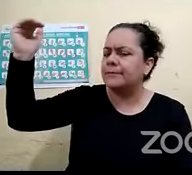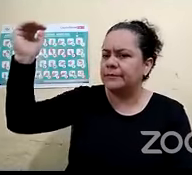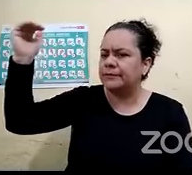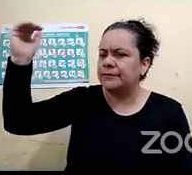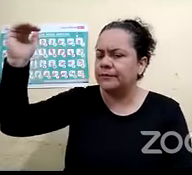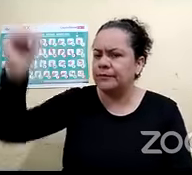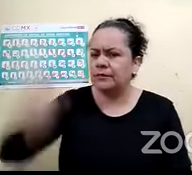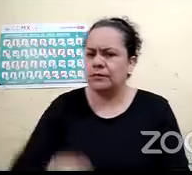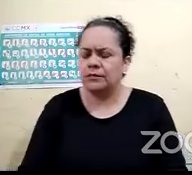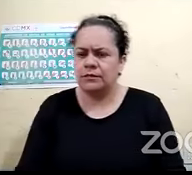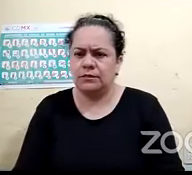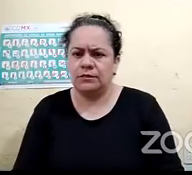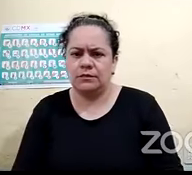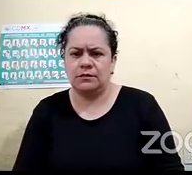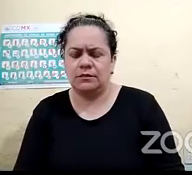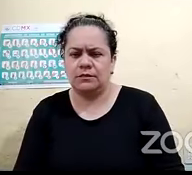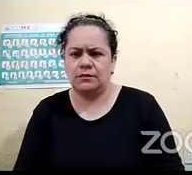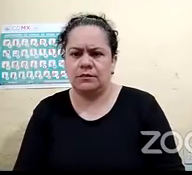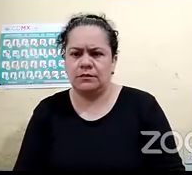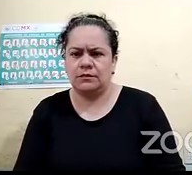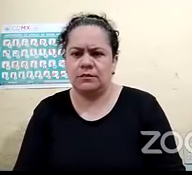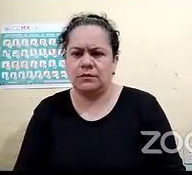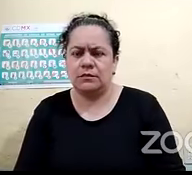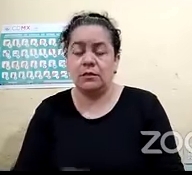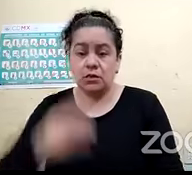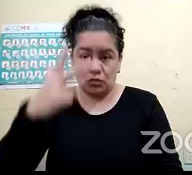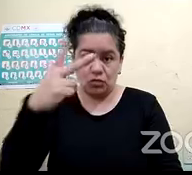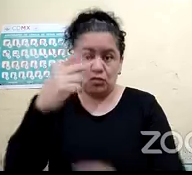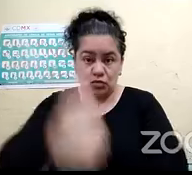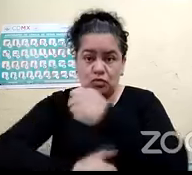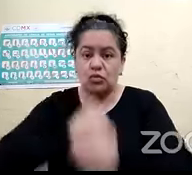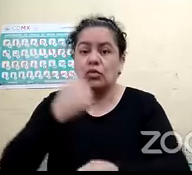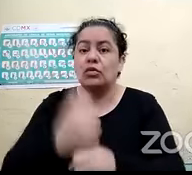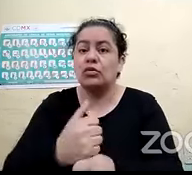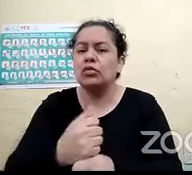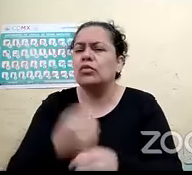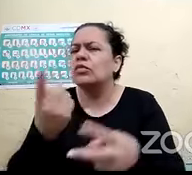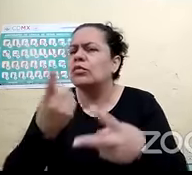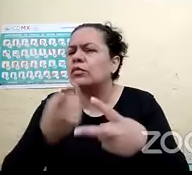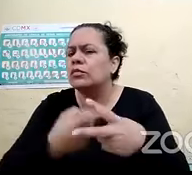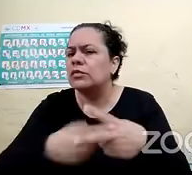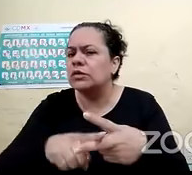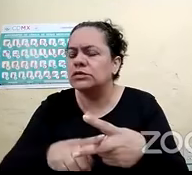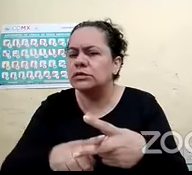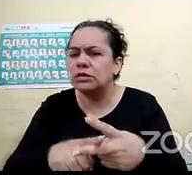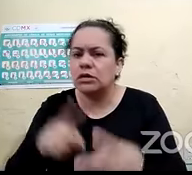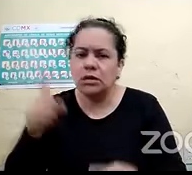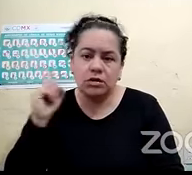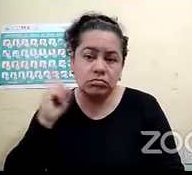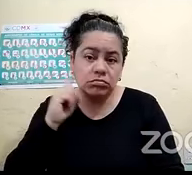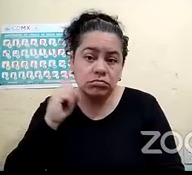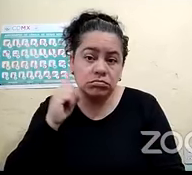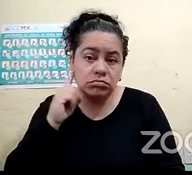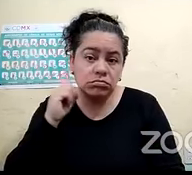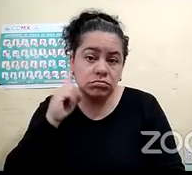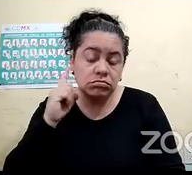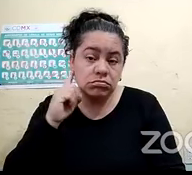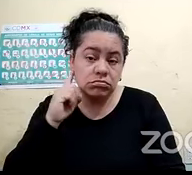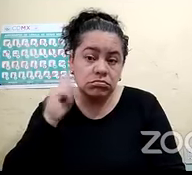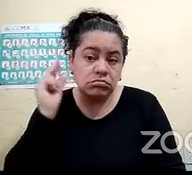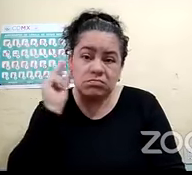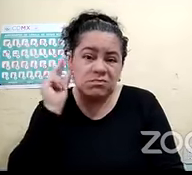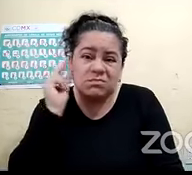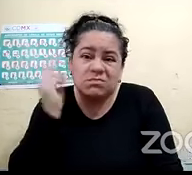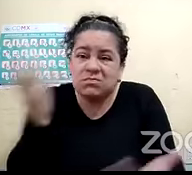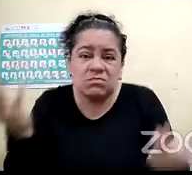de ocho años comencé a tener problemas de audición. No se sabe si,